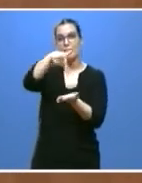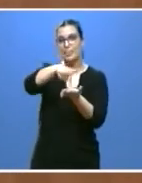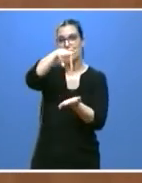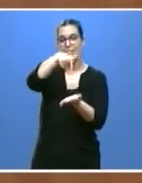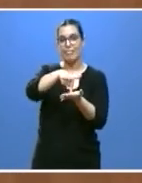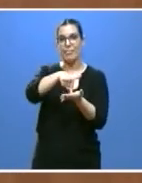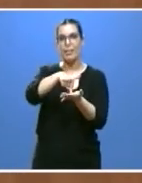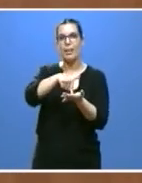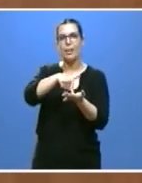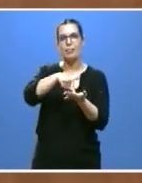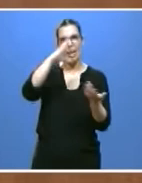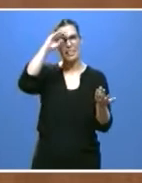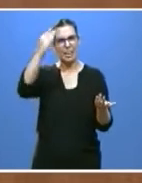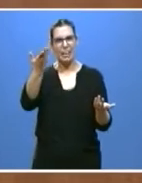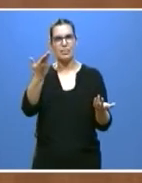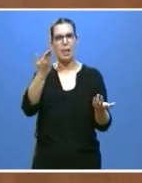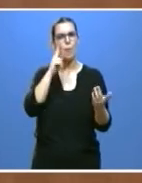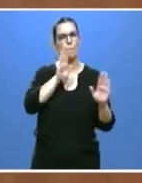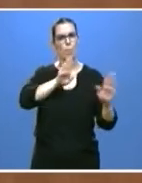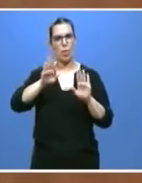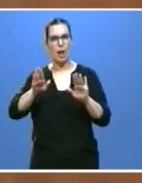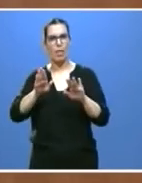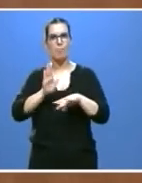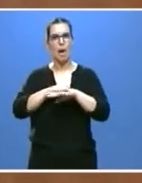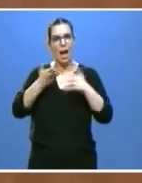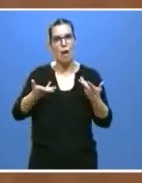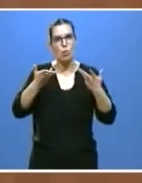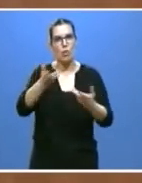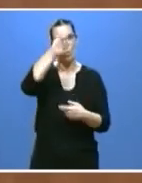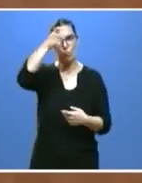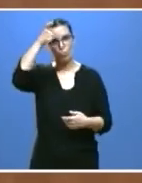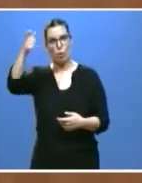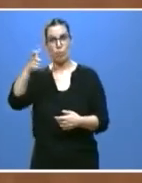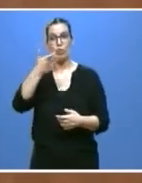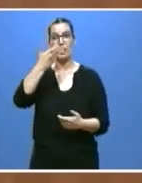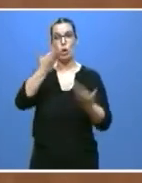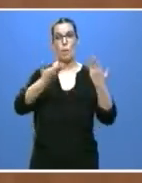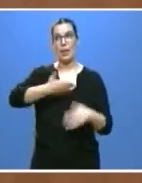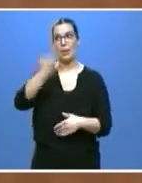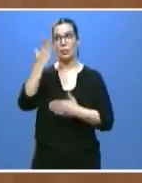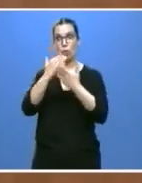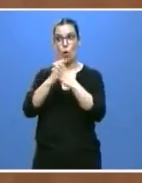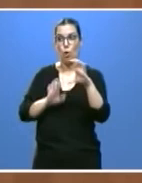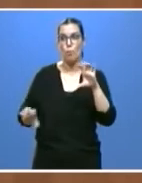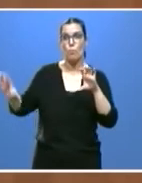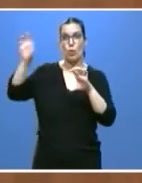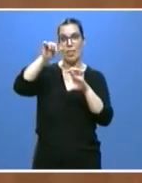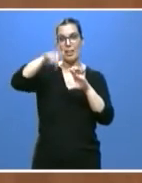fiscalidad inteligente y moderada que favorezca al mundo rural. Somos la segunda comunidad autónoma con la fiscalidad